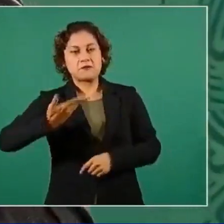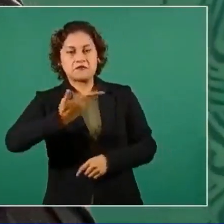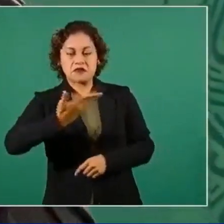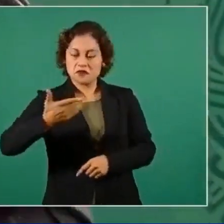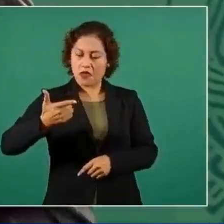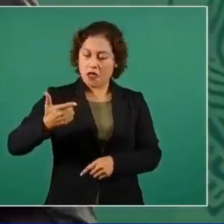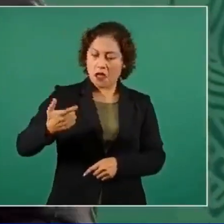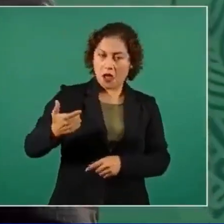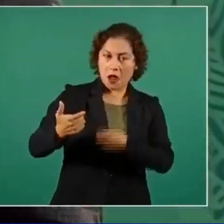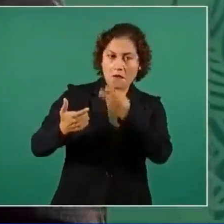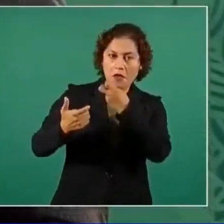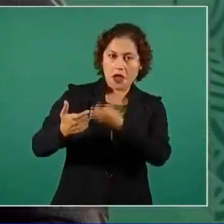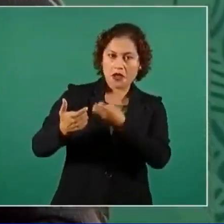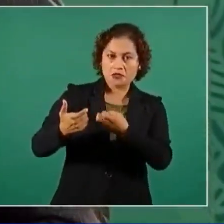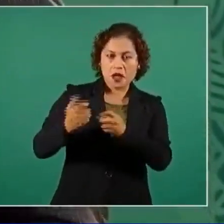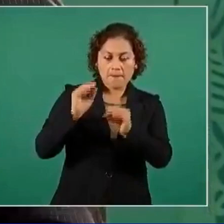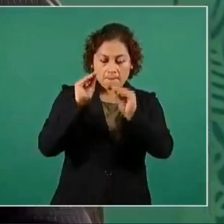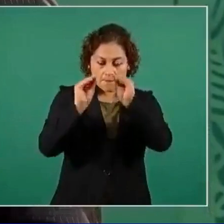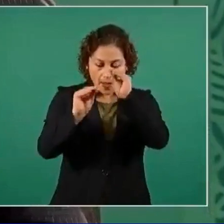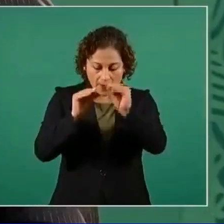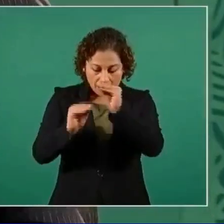y ellos lo saben.